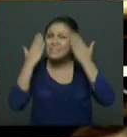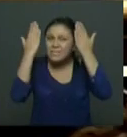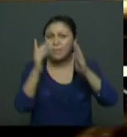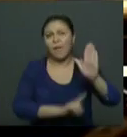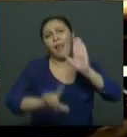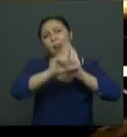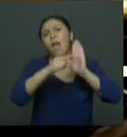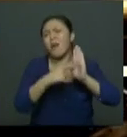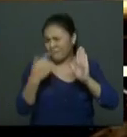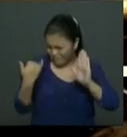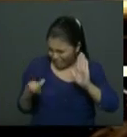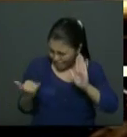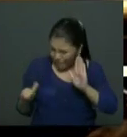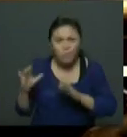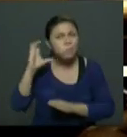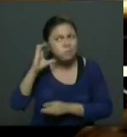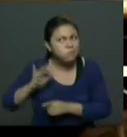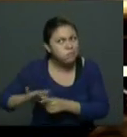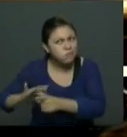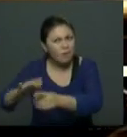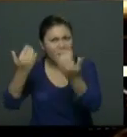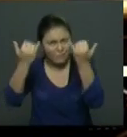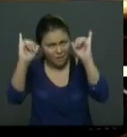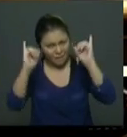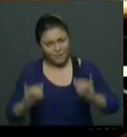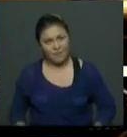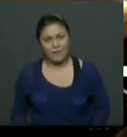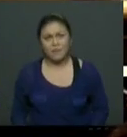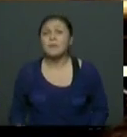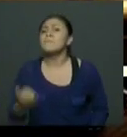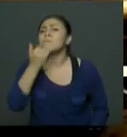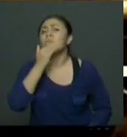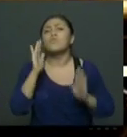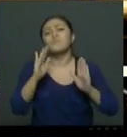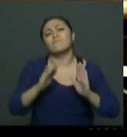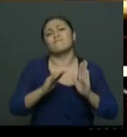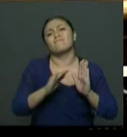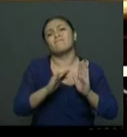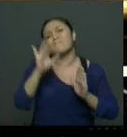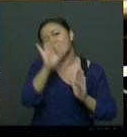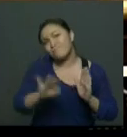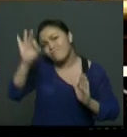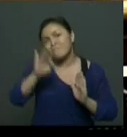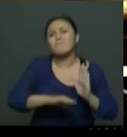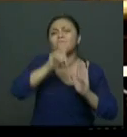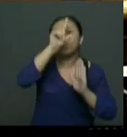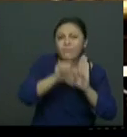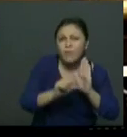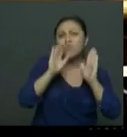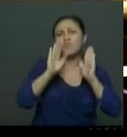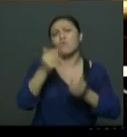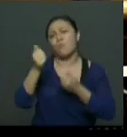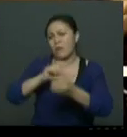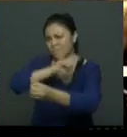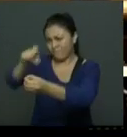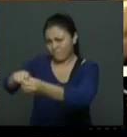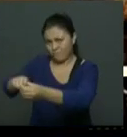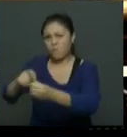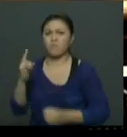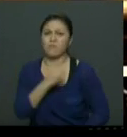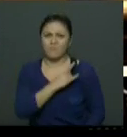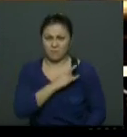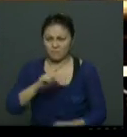existen. Si nosotros miramos, por ejemplo, los descuentos en las matrículas universitarias, los beneficios, aunque